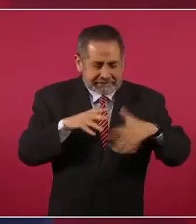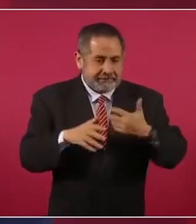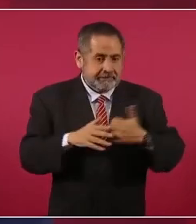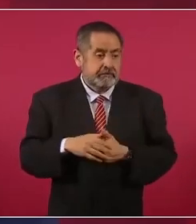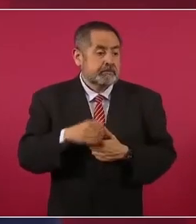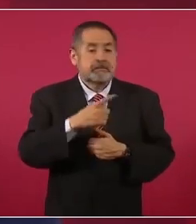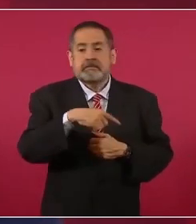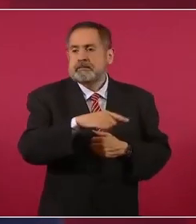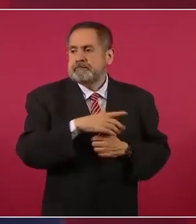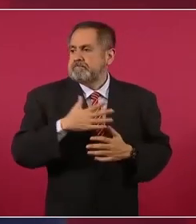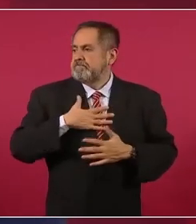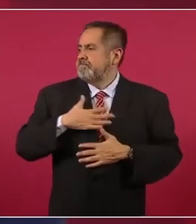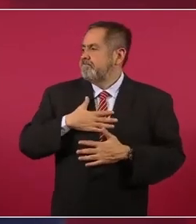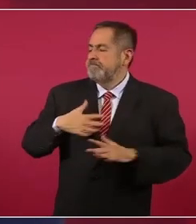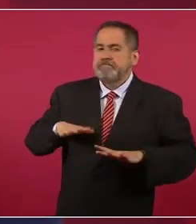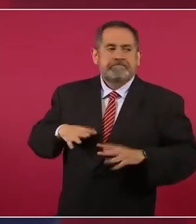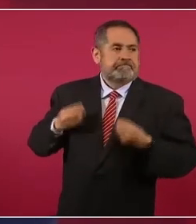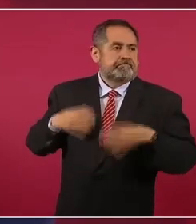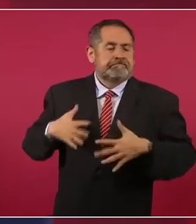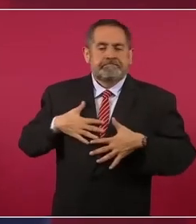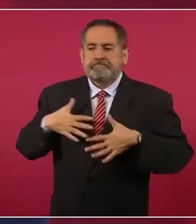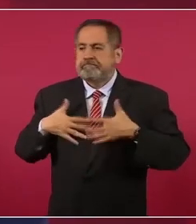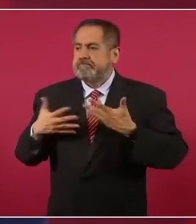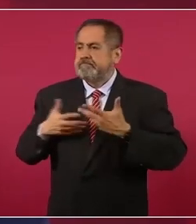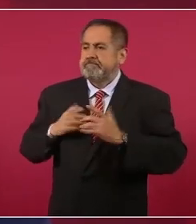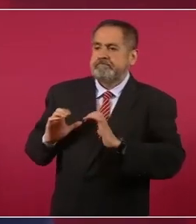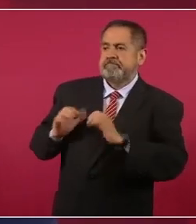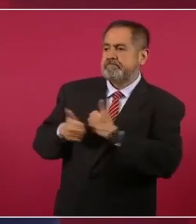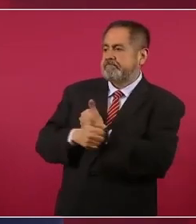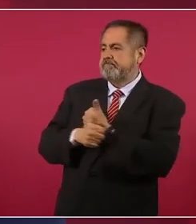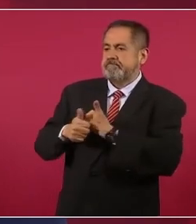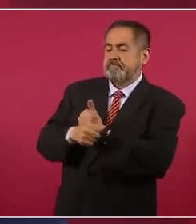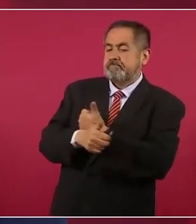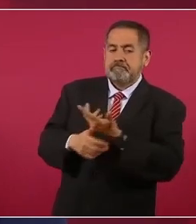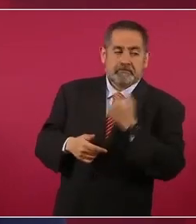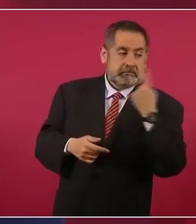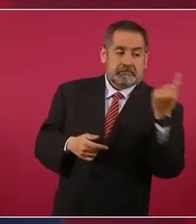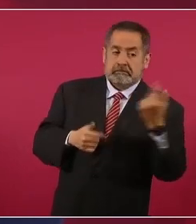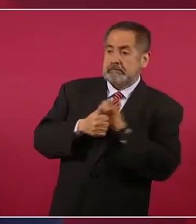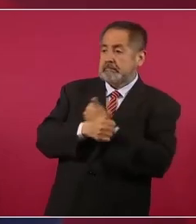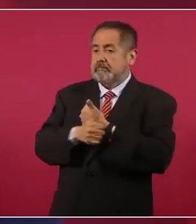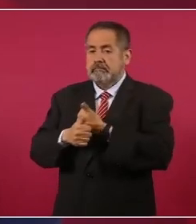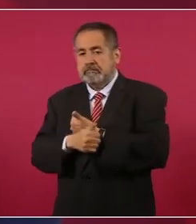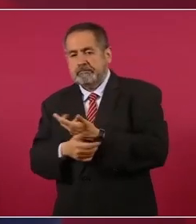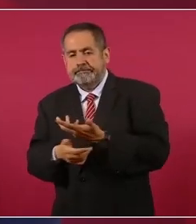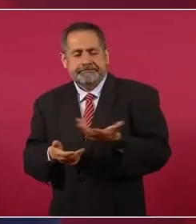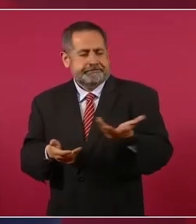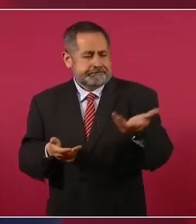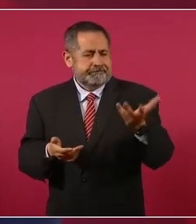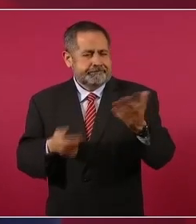intereses que están por medio,